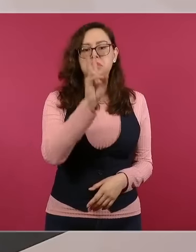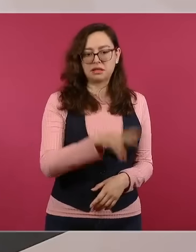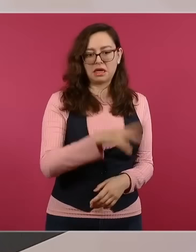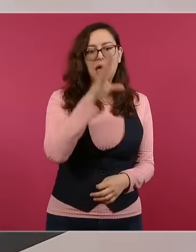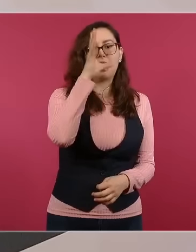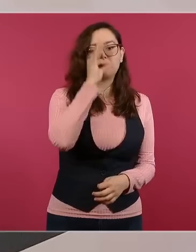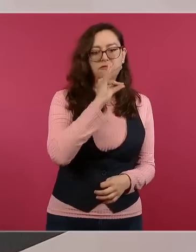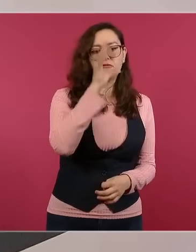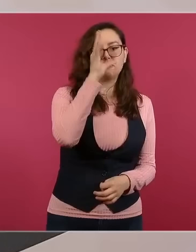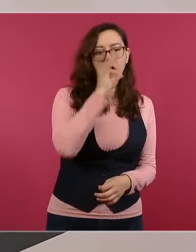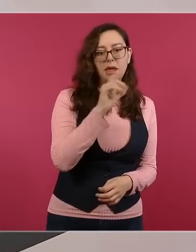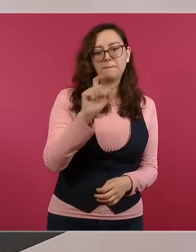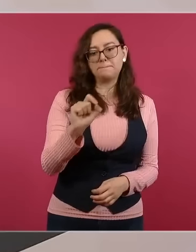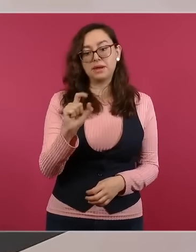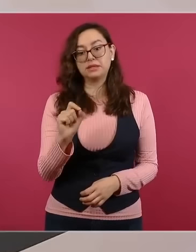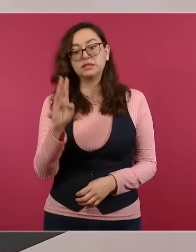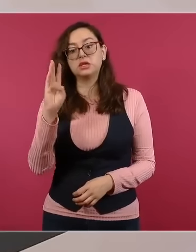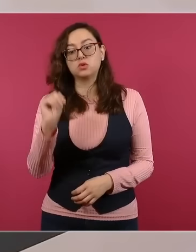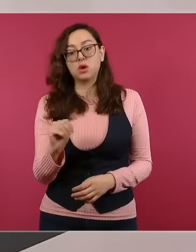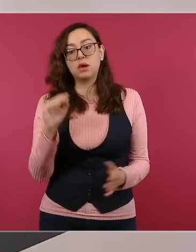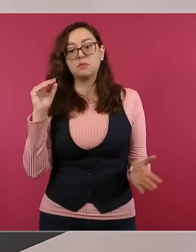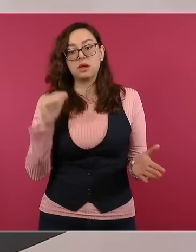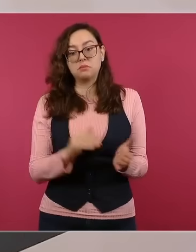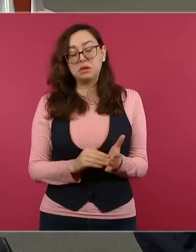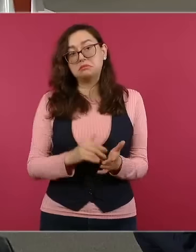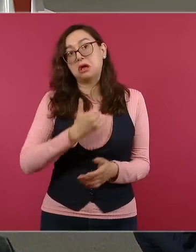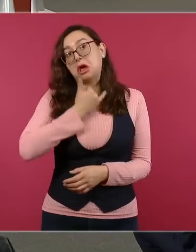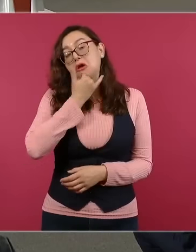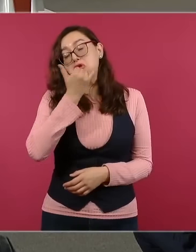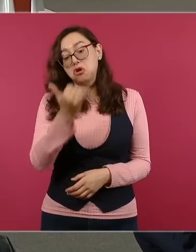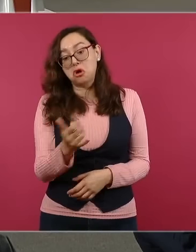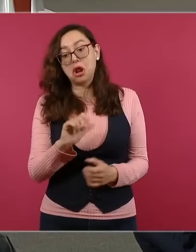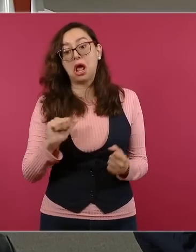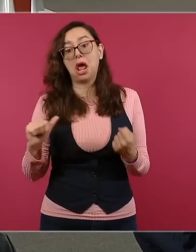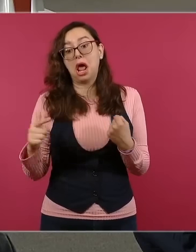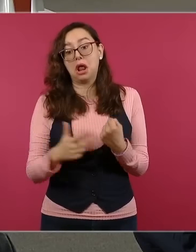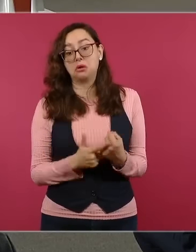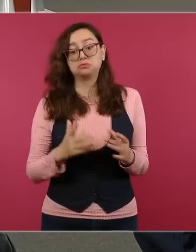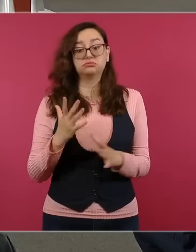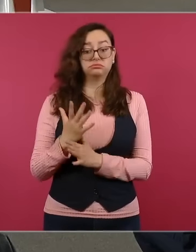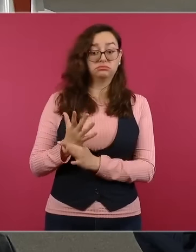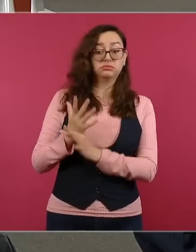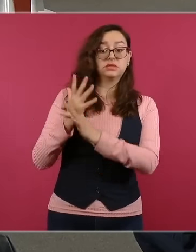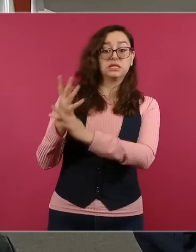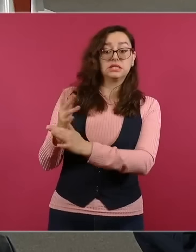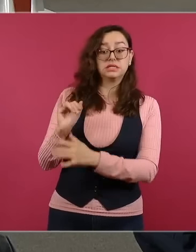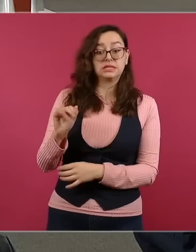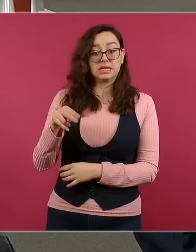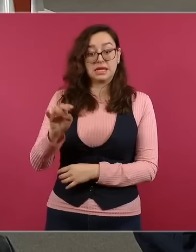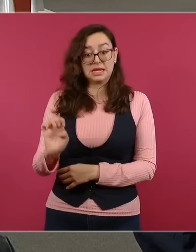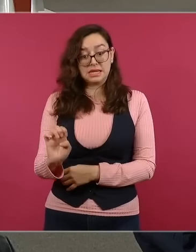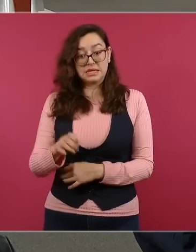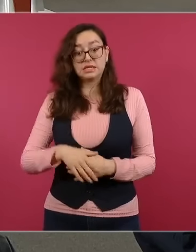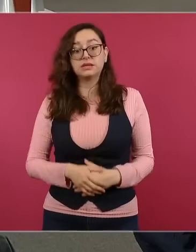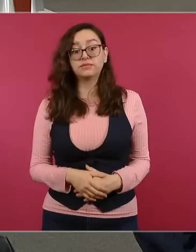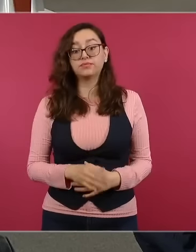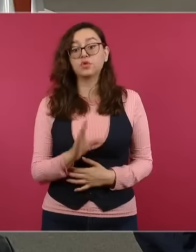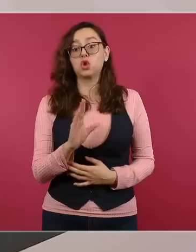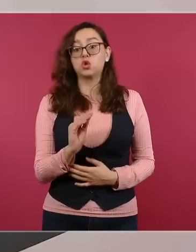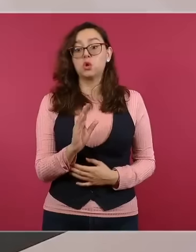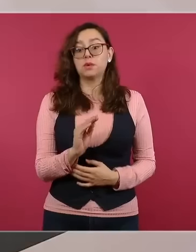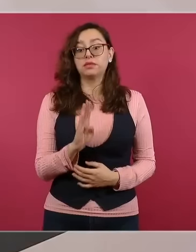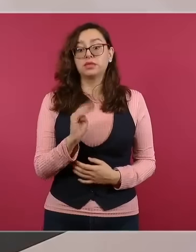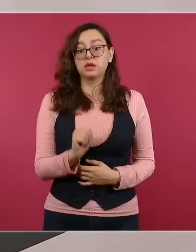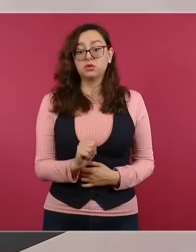20 mil 964 por inconsistencias. Y estas 99.5 de estas solicitudes